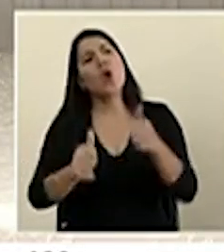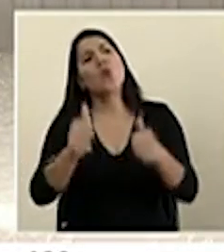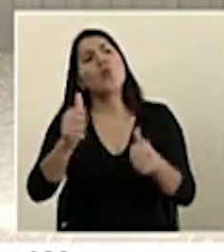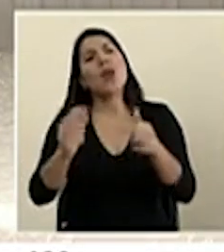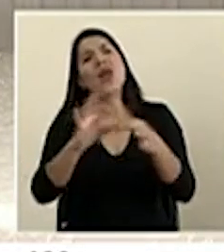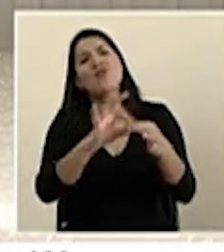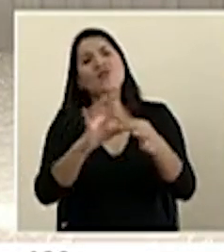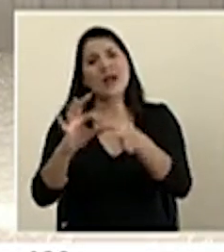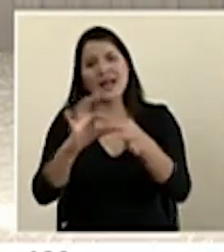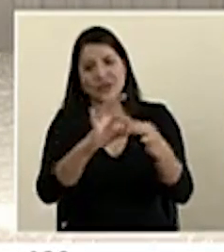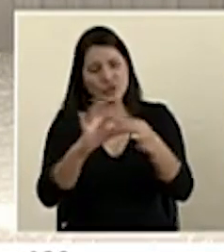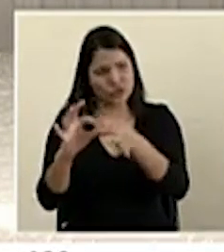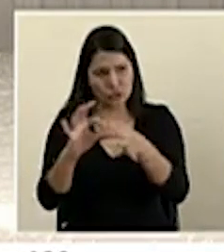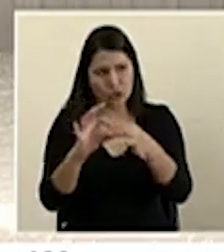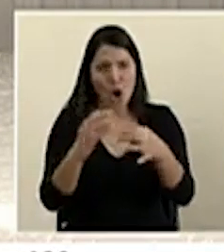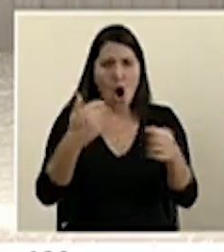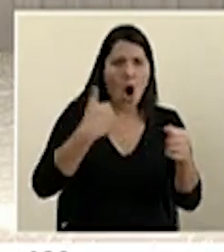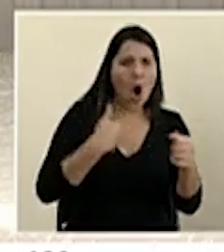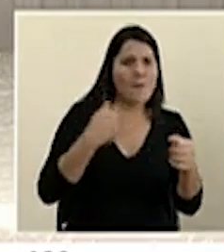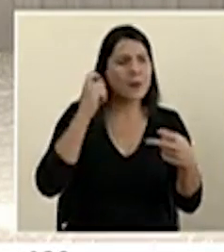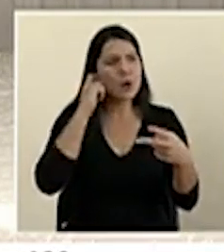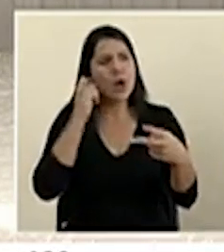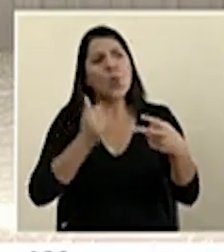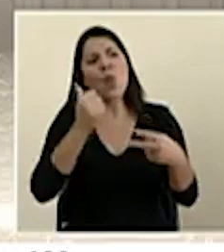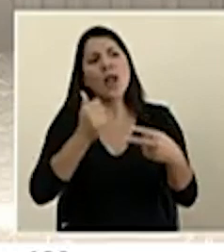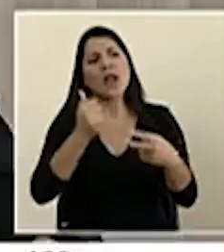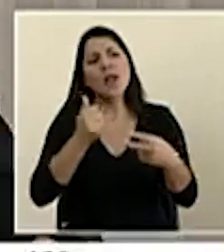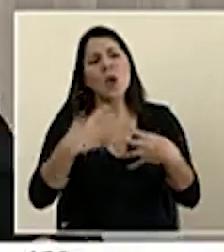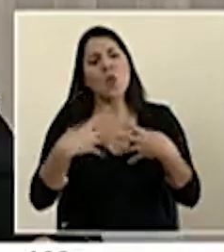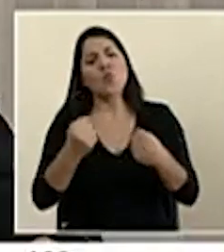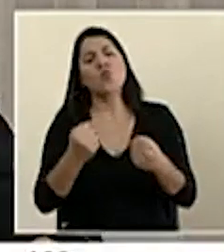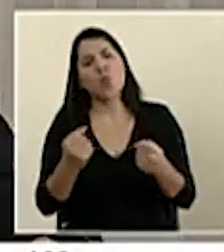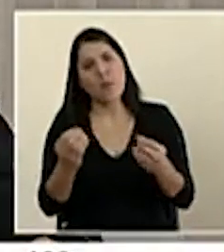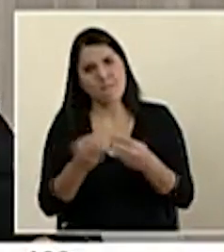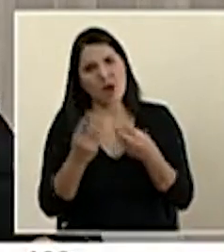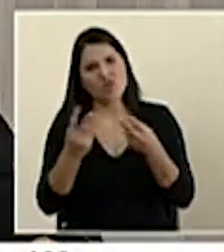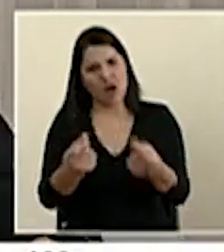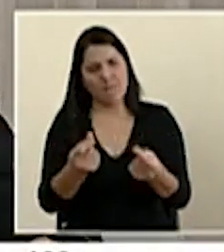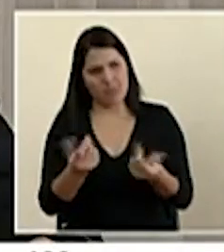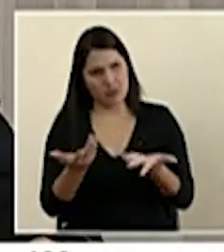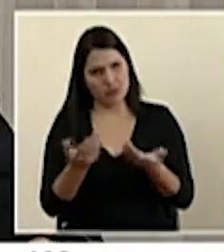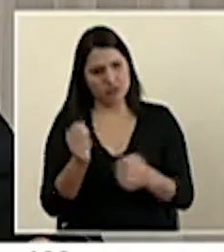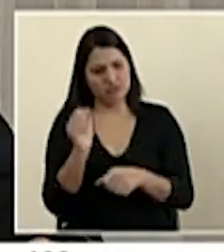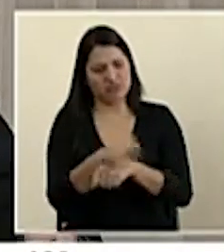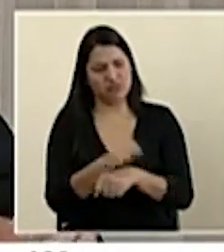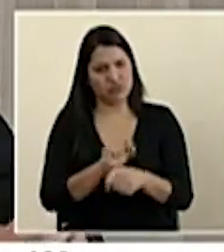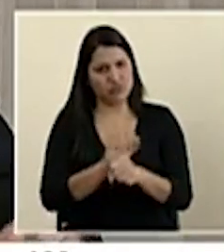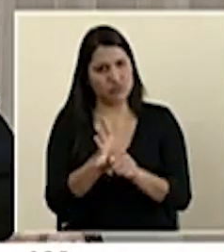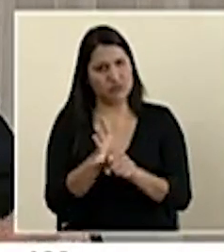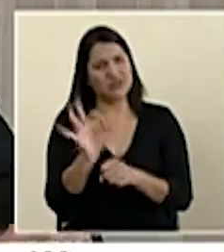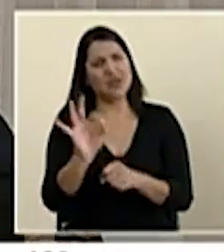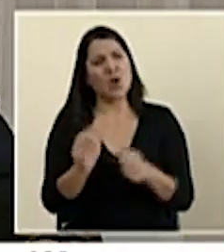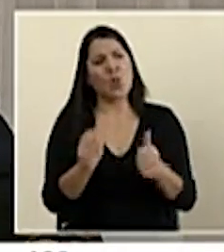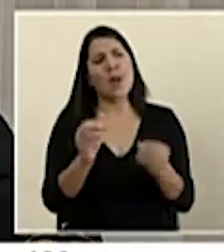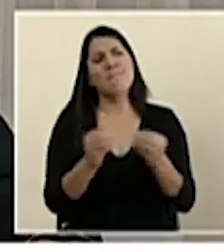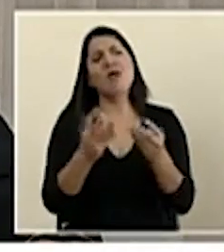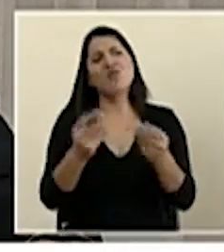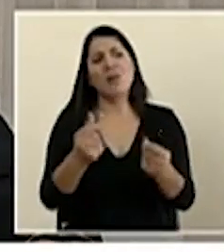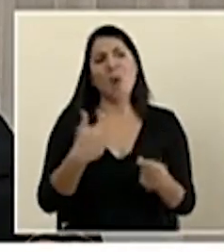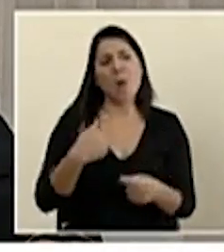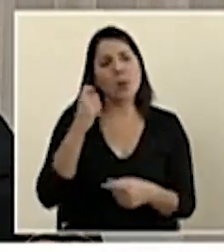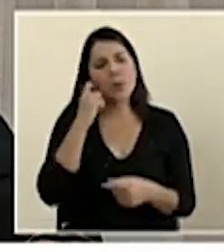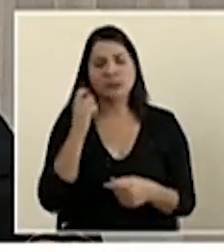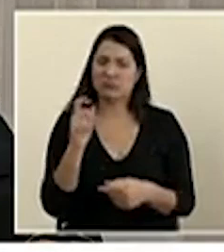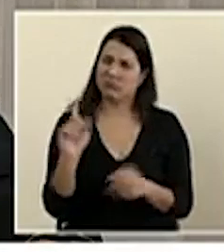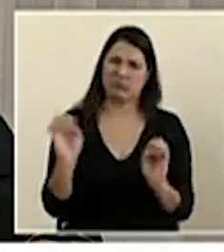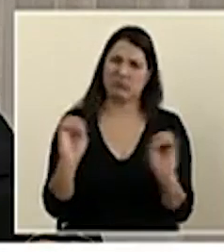personas recuperadas? ¿Se recuperan más rápido los hombres o las mujeres? Eso no tiene ninguna relación estadística con respecto al género si se recuperan